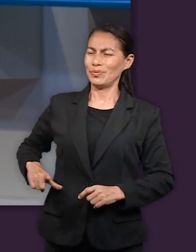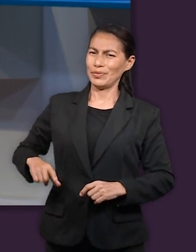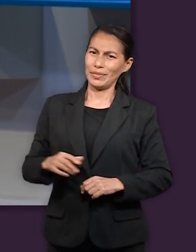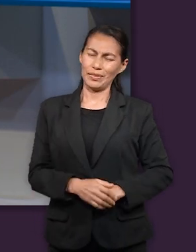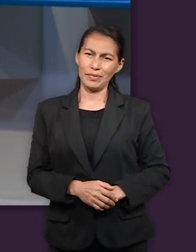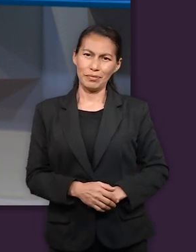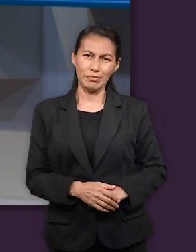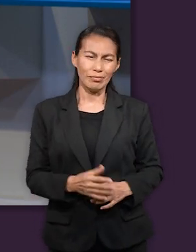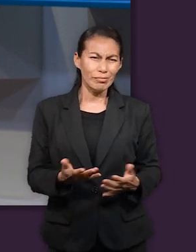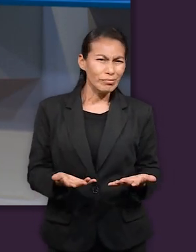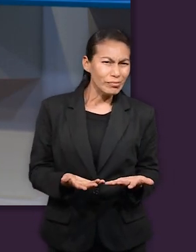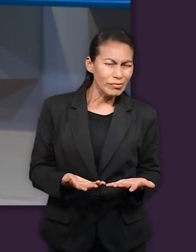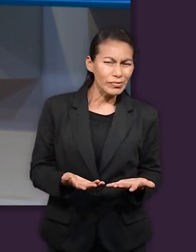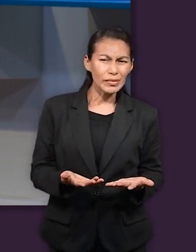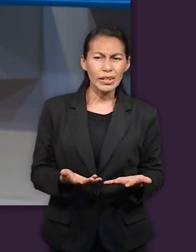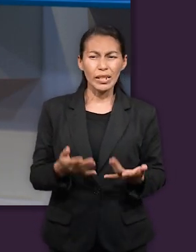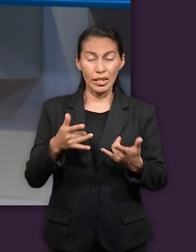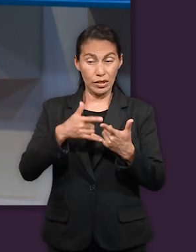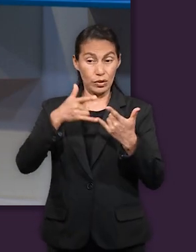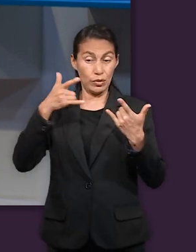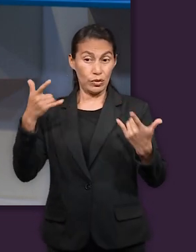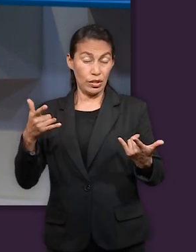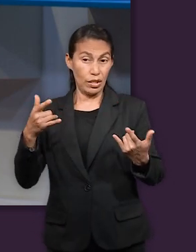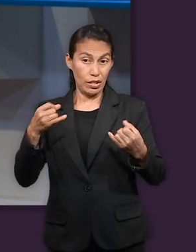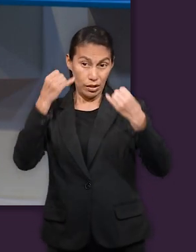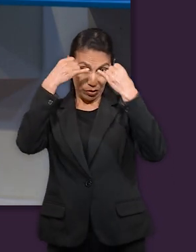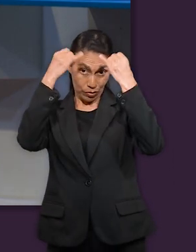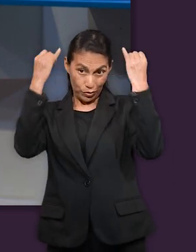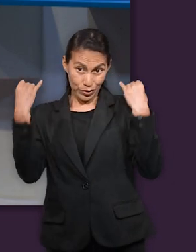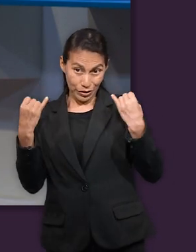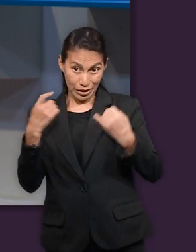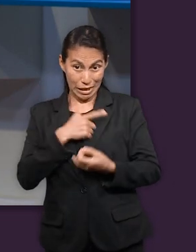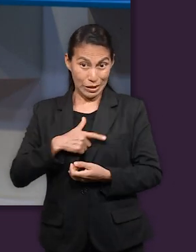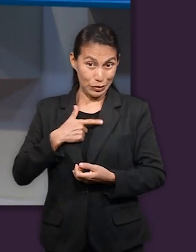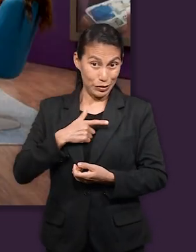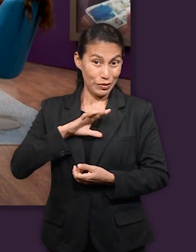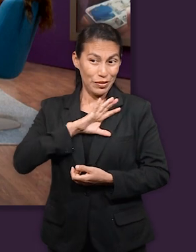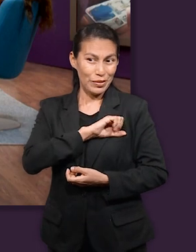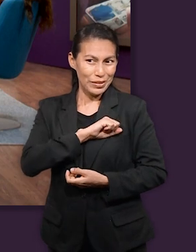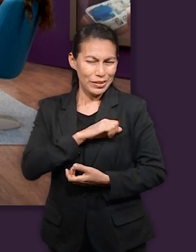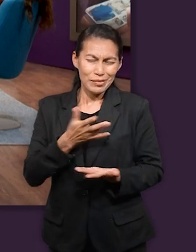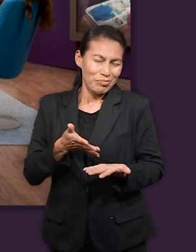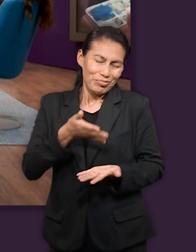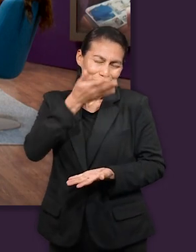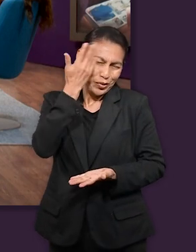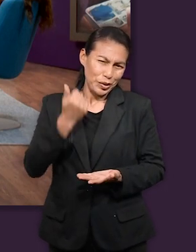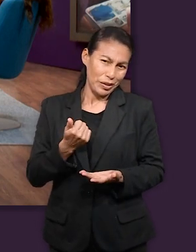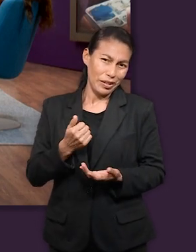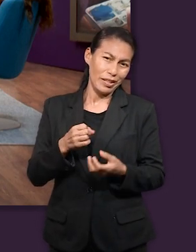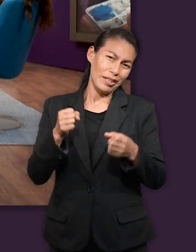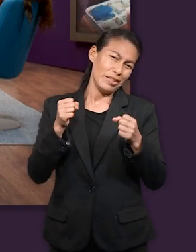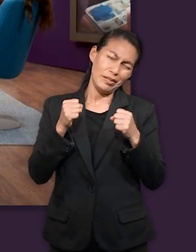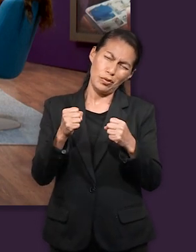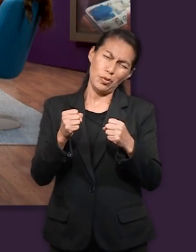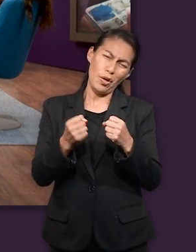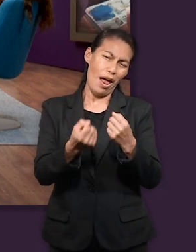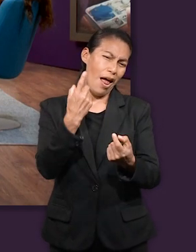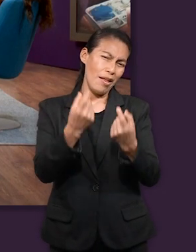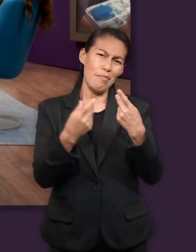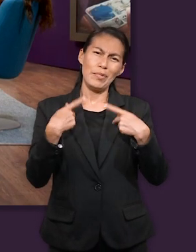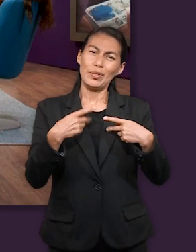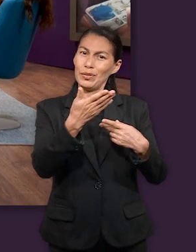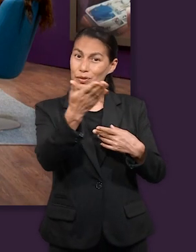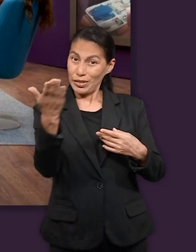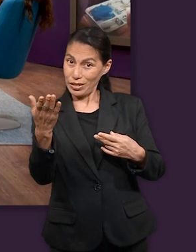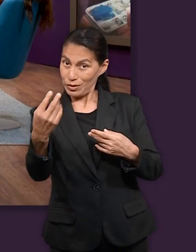sobre toda la tierra de Egipto. No sé si la historia de José es una de las historias favoritas de